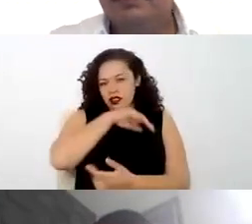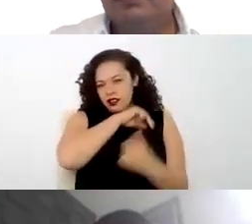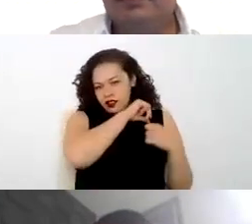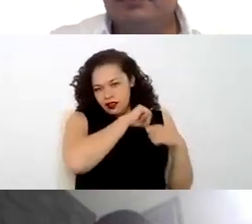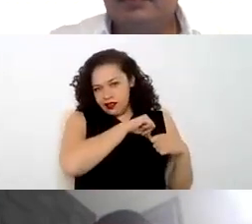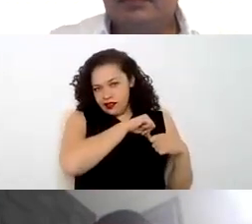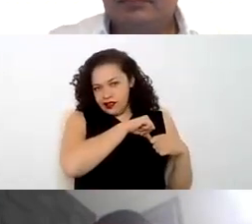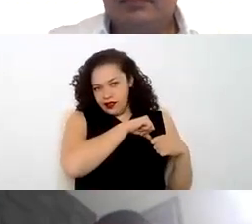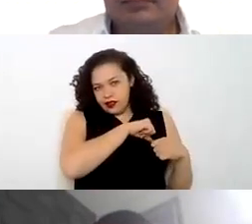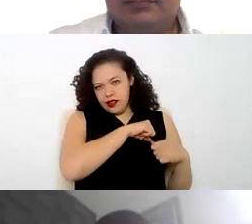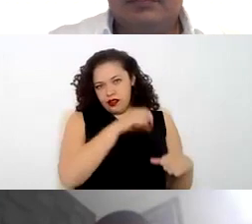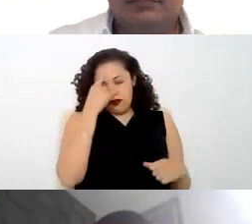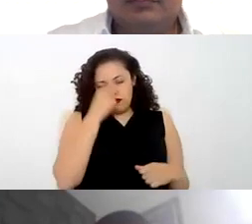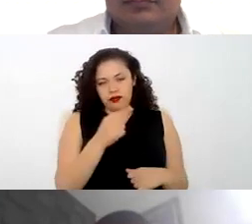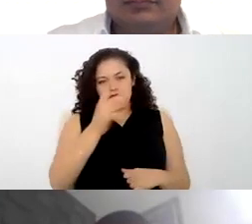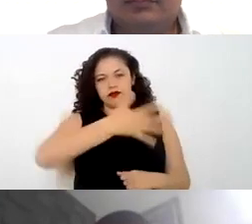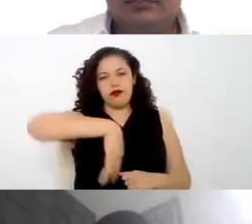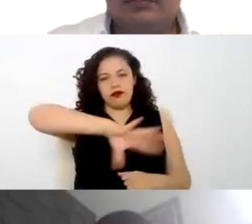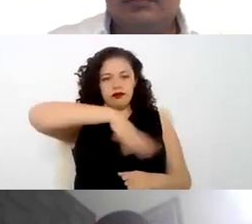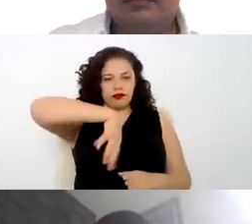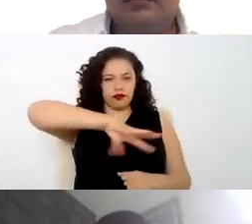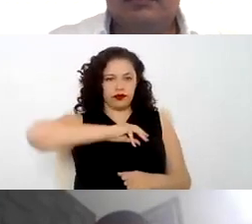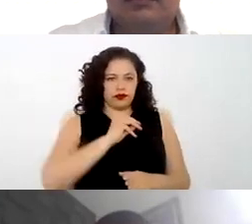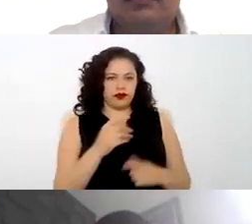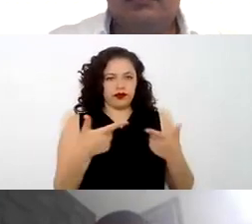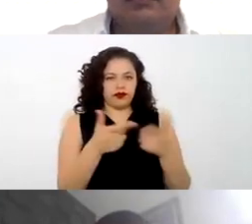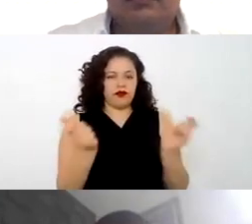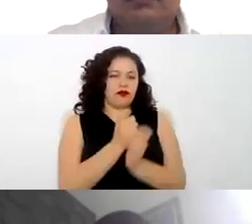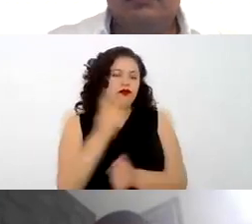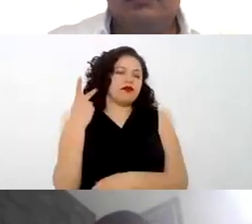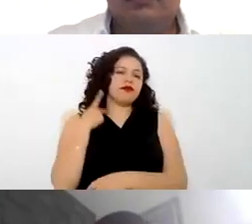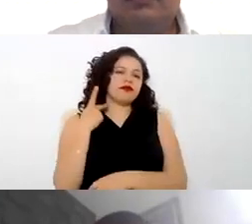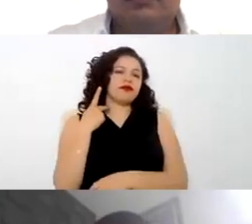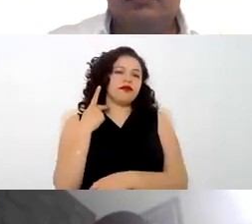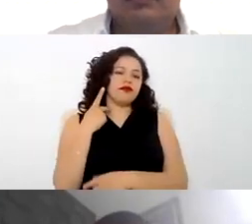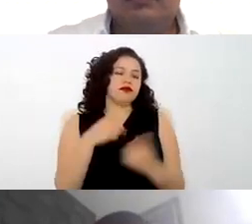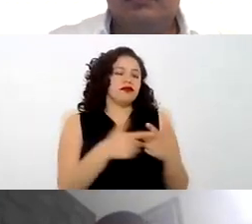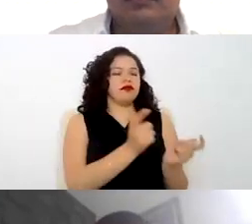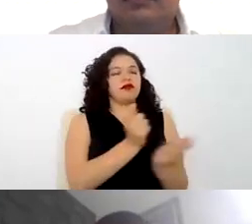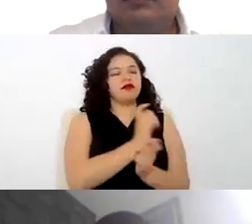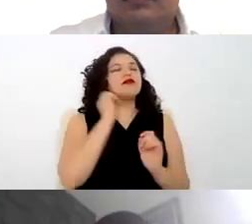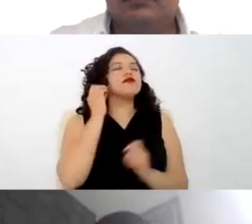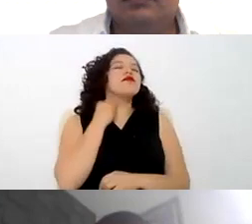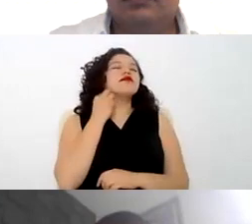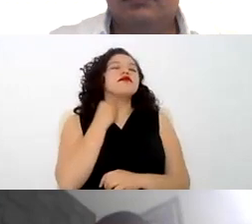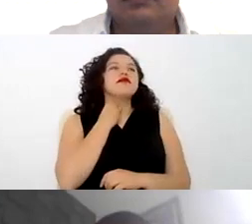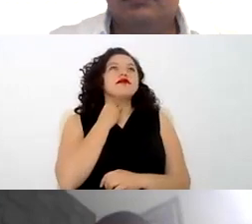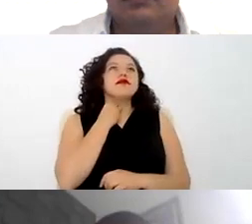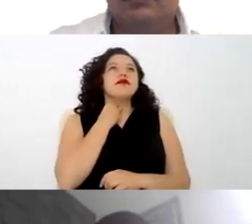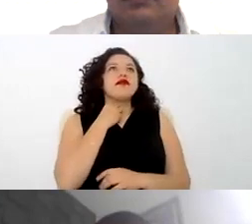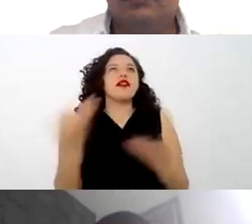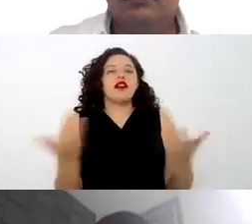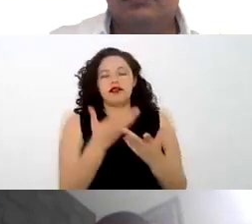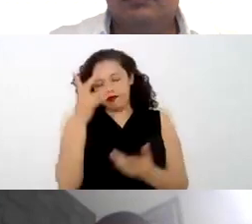buscar que estos despachos sean de primer nivel y realicen una asesoría